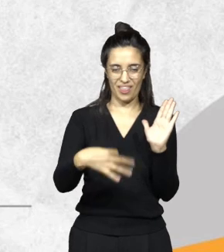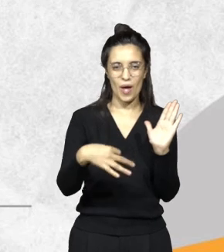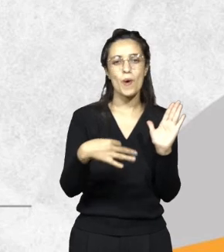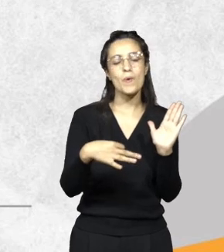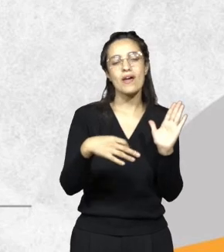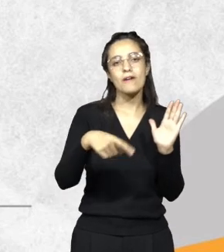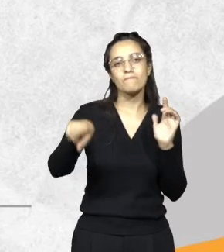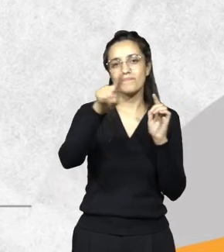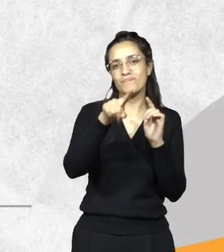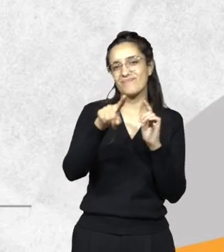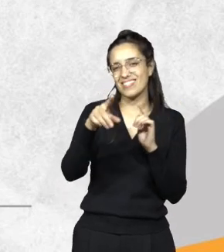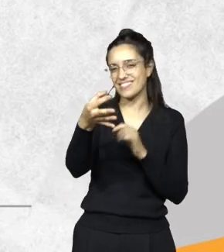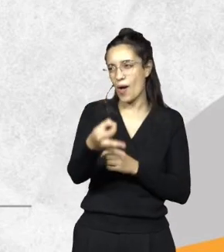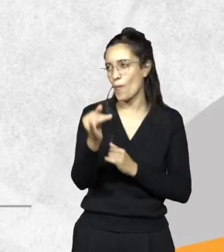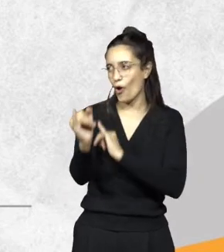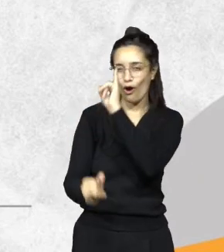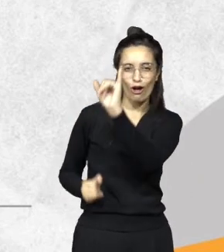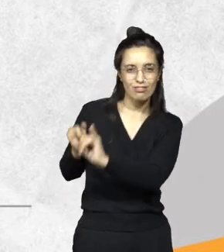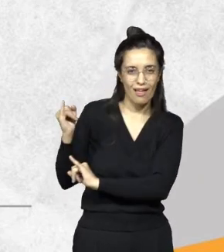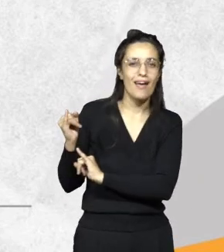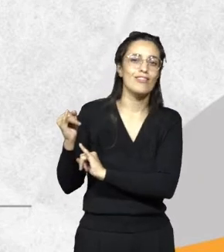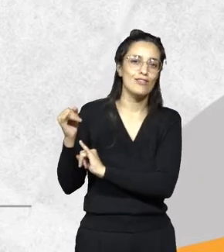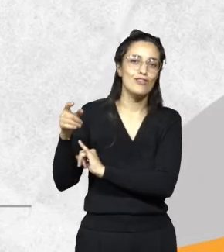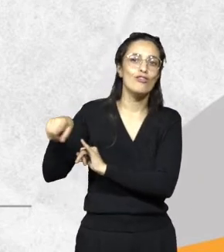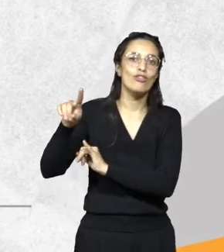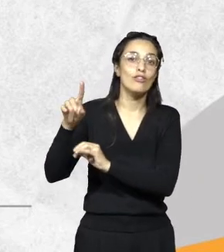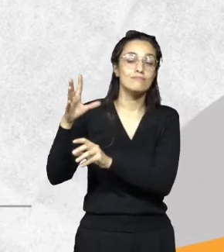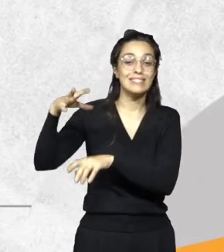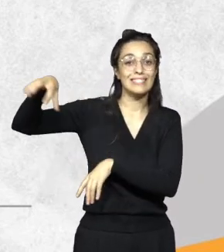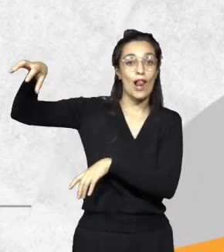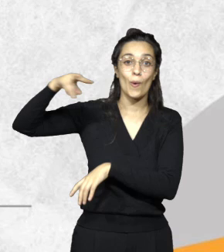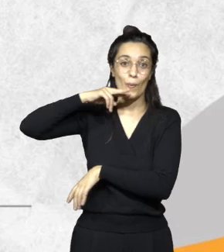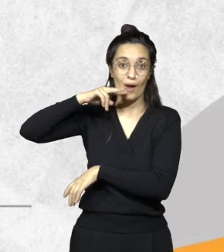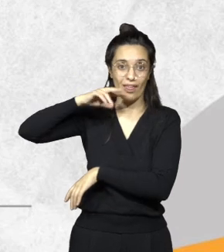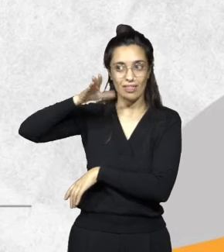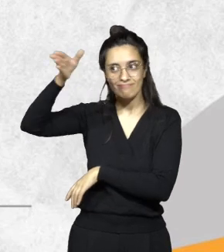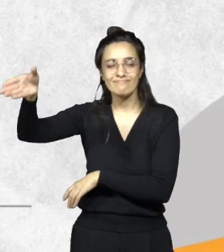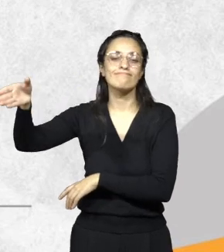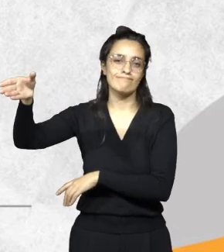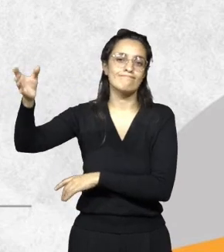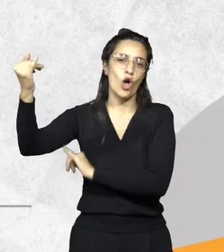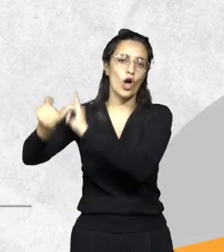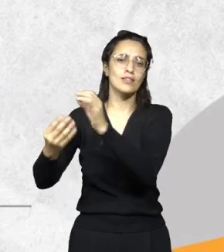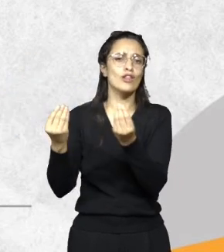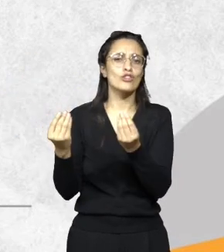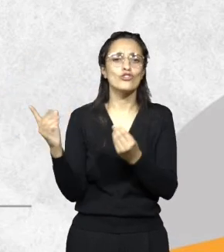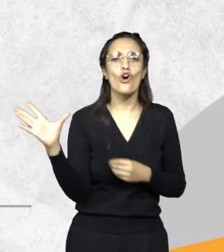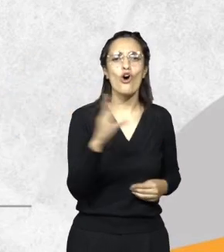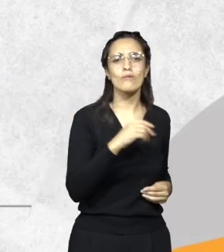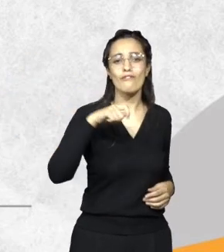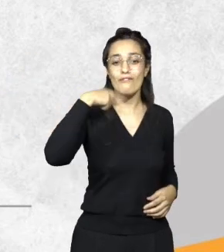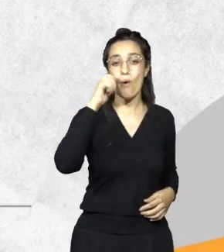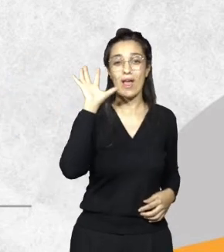le deben haber contado también el que pudo participar del Salón Verde. Todo lo que hacemos con la fauna silvestre,